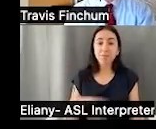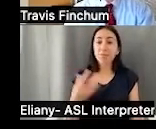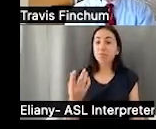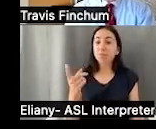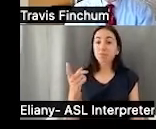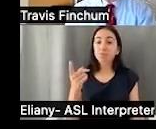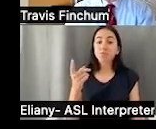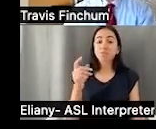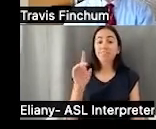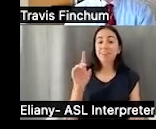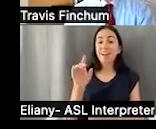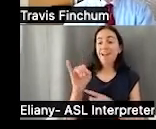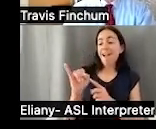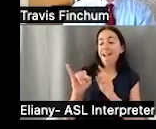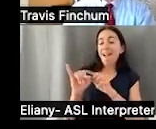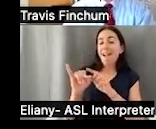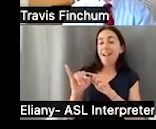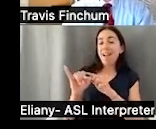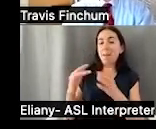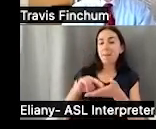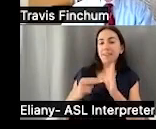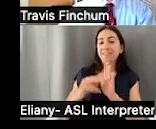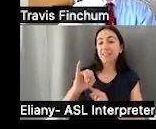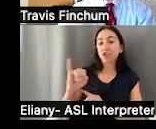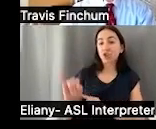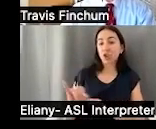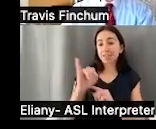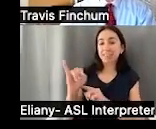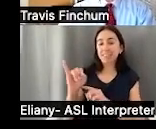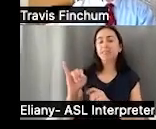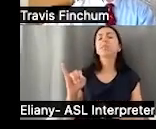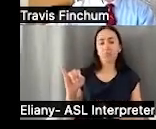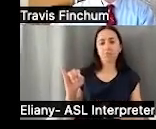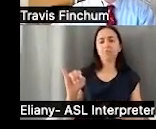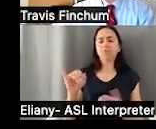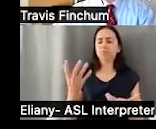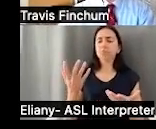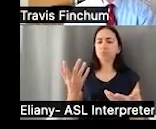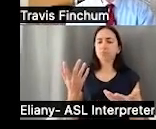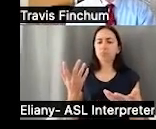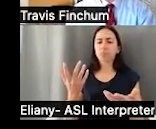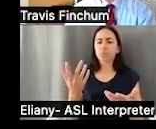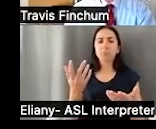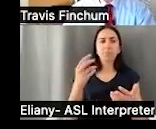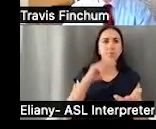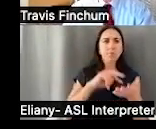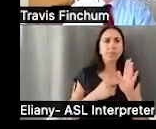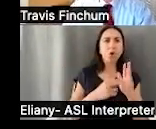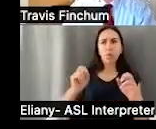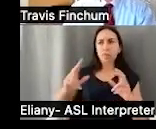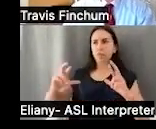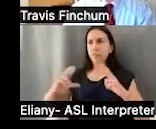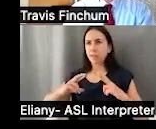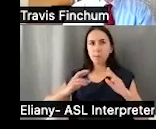inglés SSDI, SSDI. Acuérdense que la I significa póliza de seguro.